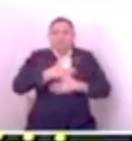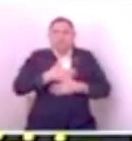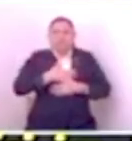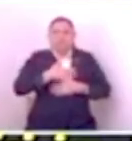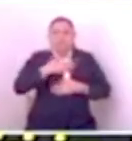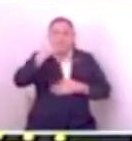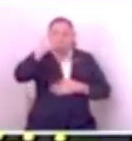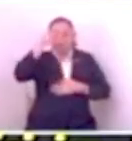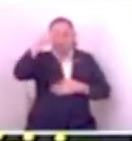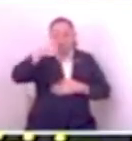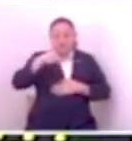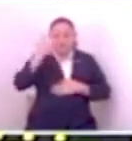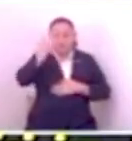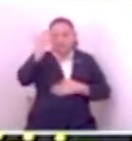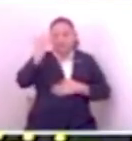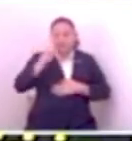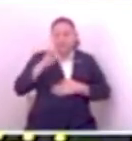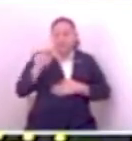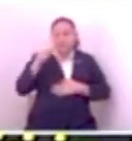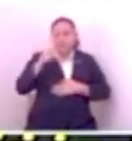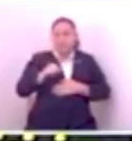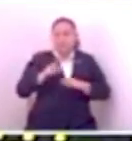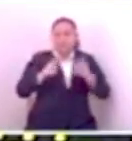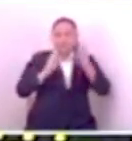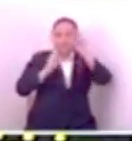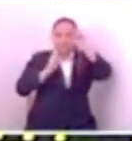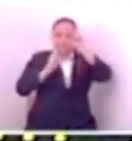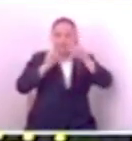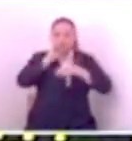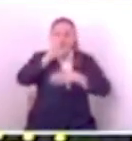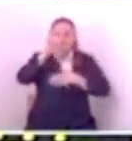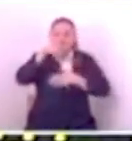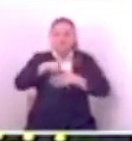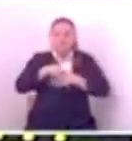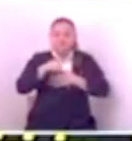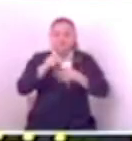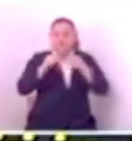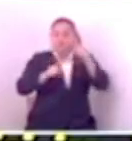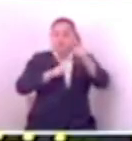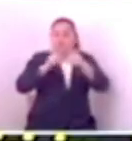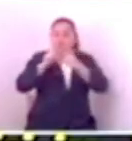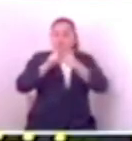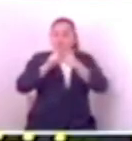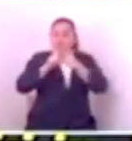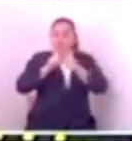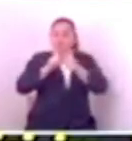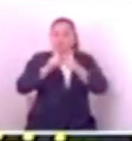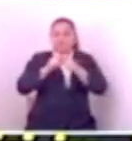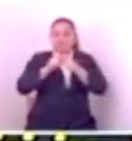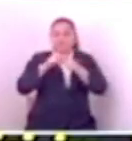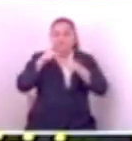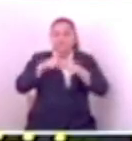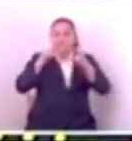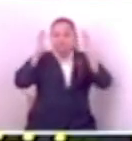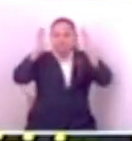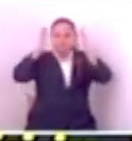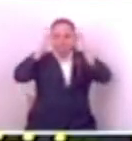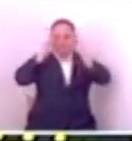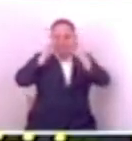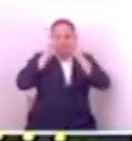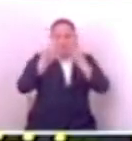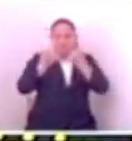Yo creo que es importante. Por eso, como lo digo, justamente en esta noche,